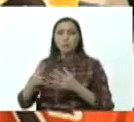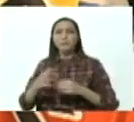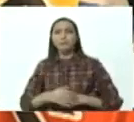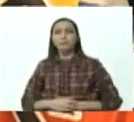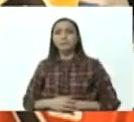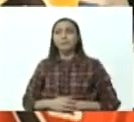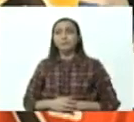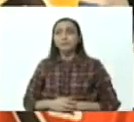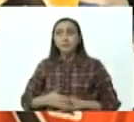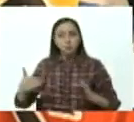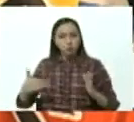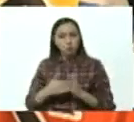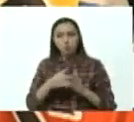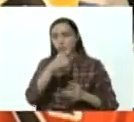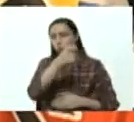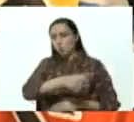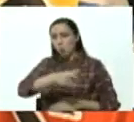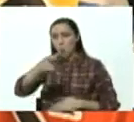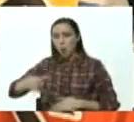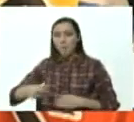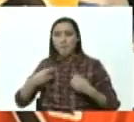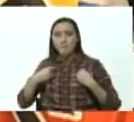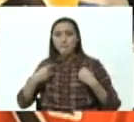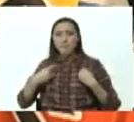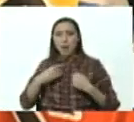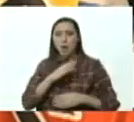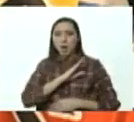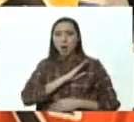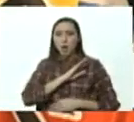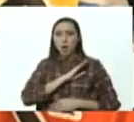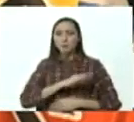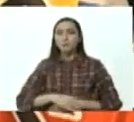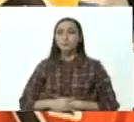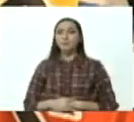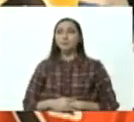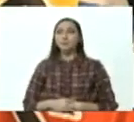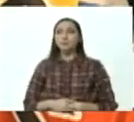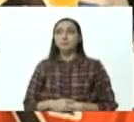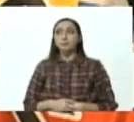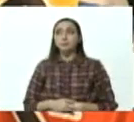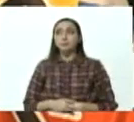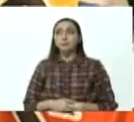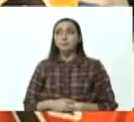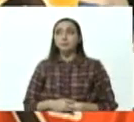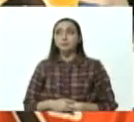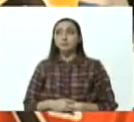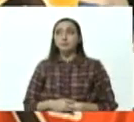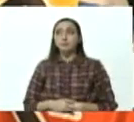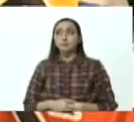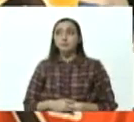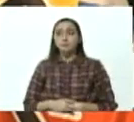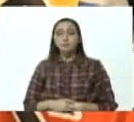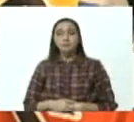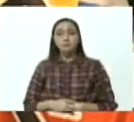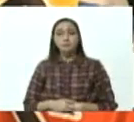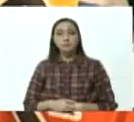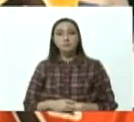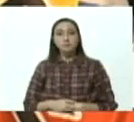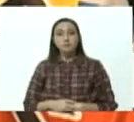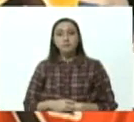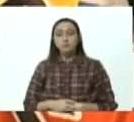afectado la vida colectiva y nos han colocado escollos